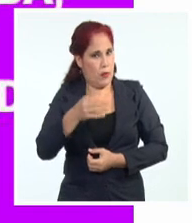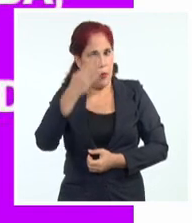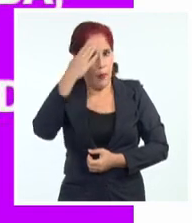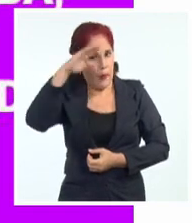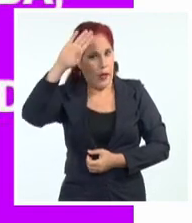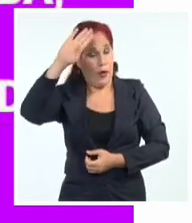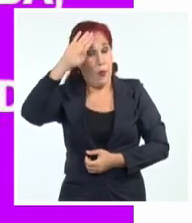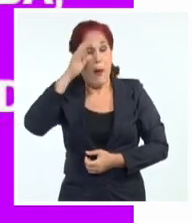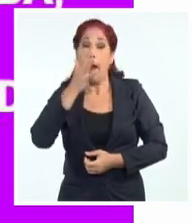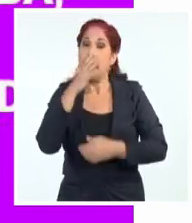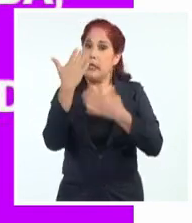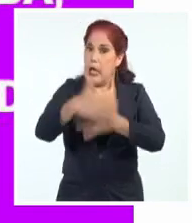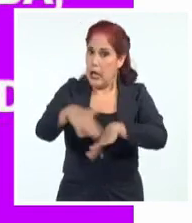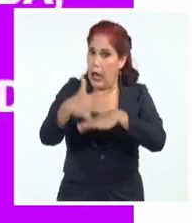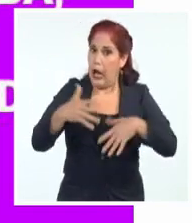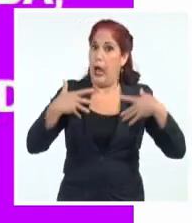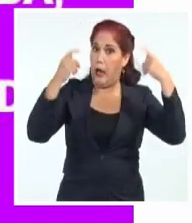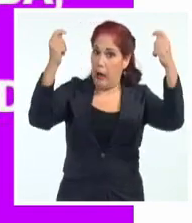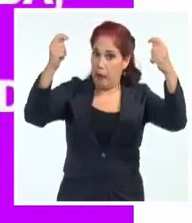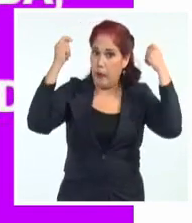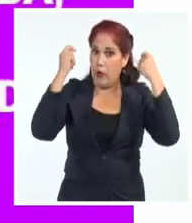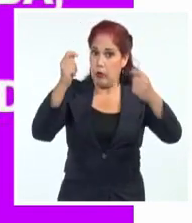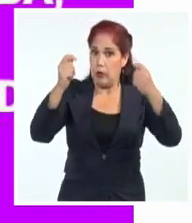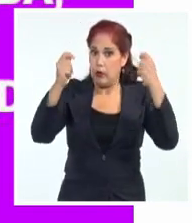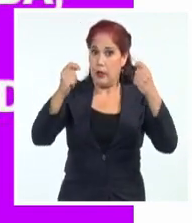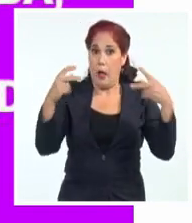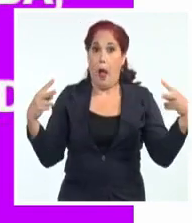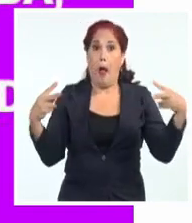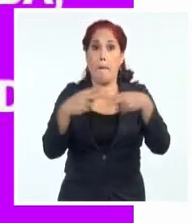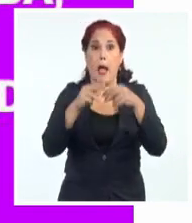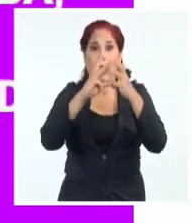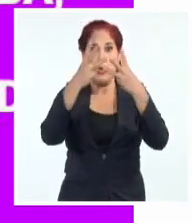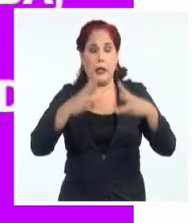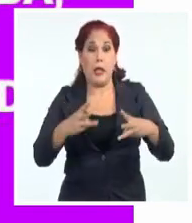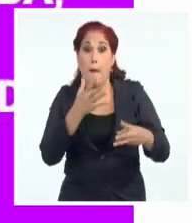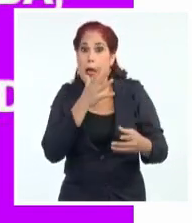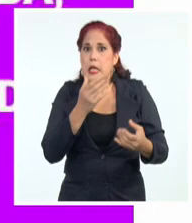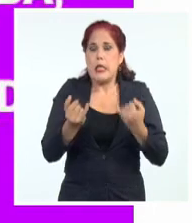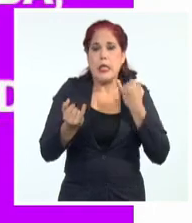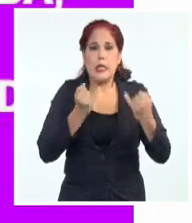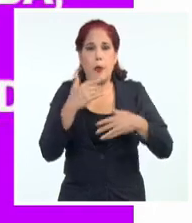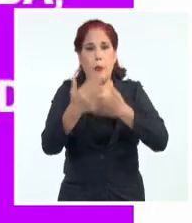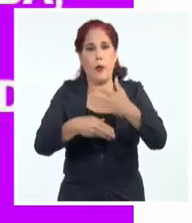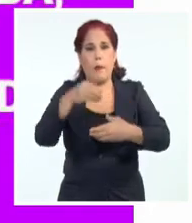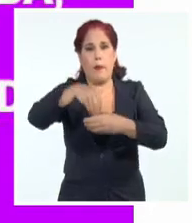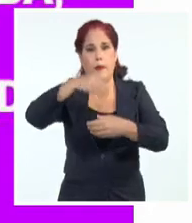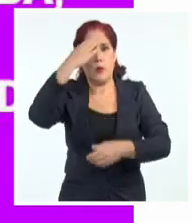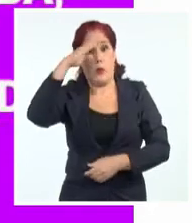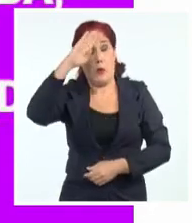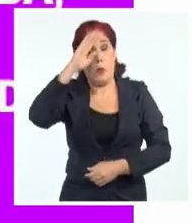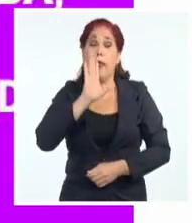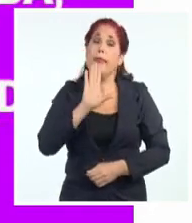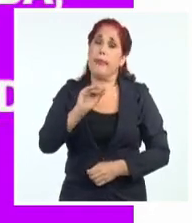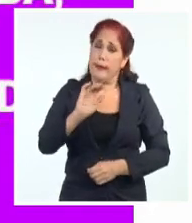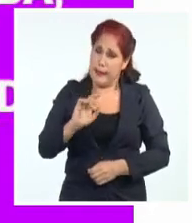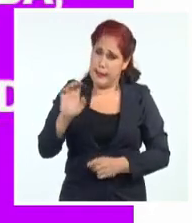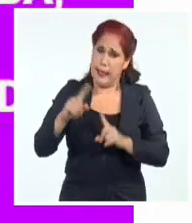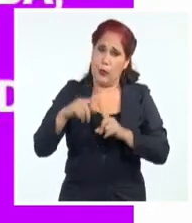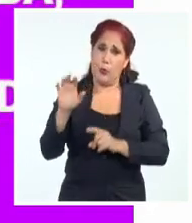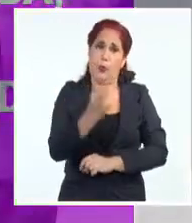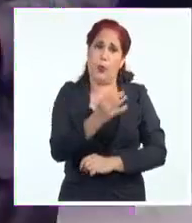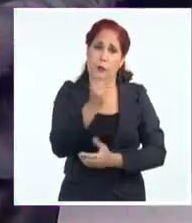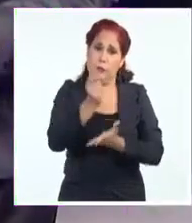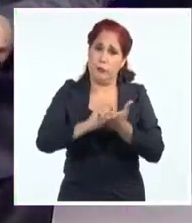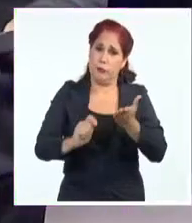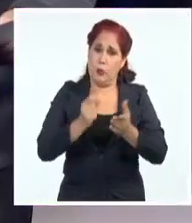están en la calle y han incomunicado media Cuba, se está poniendo muy interesante problema de Cuba, dice el usuario Alfredo Fernández